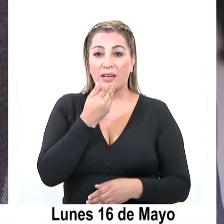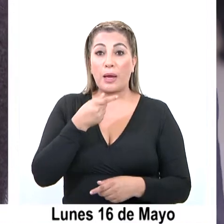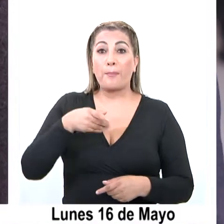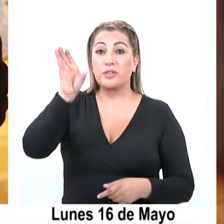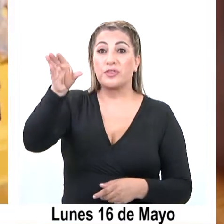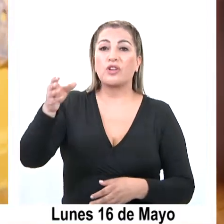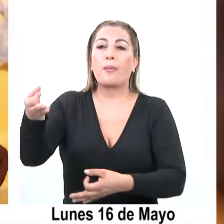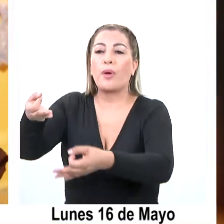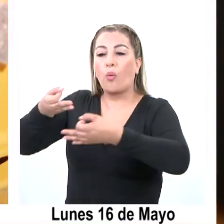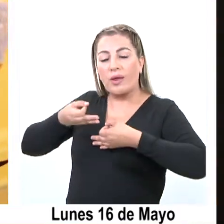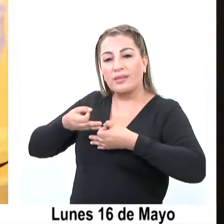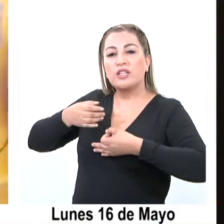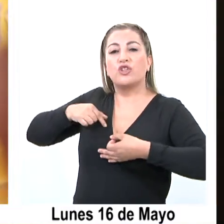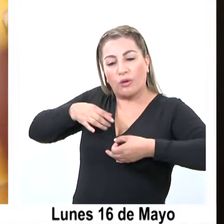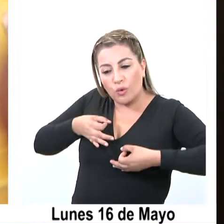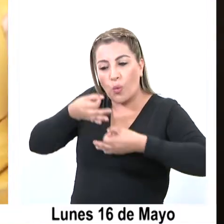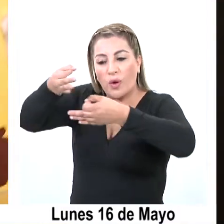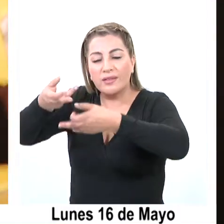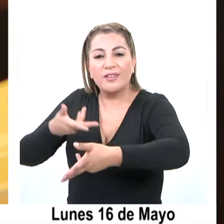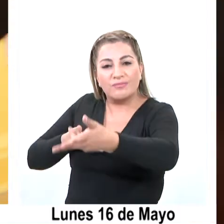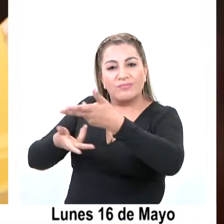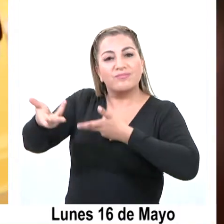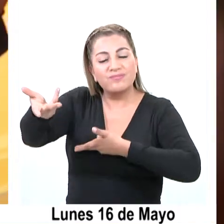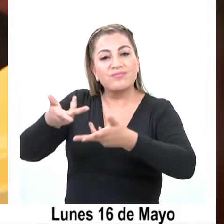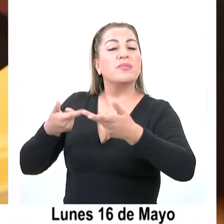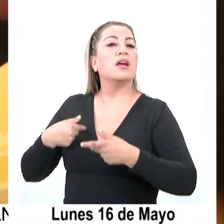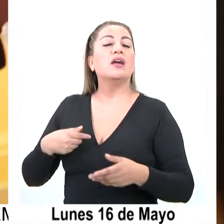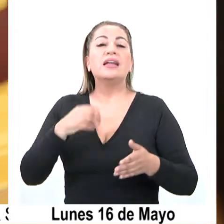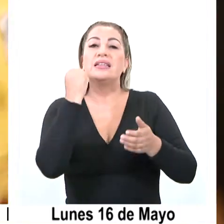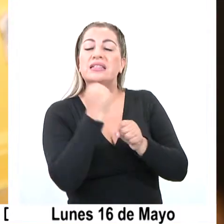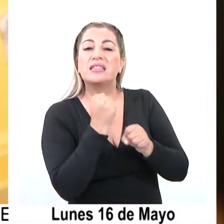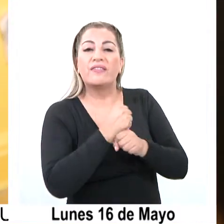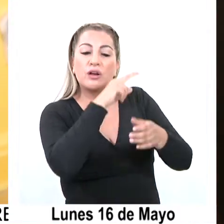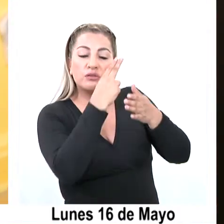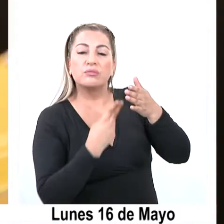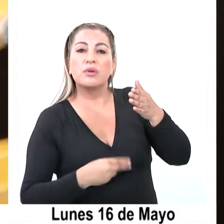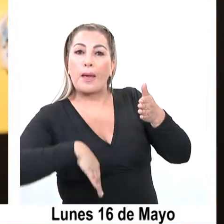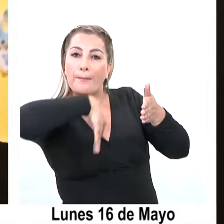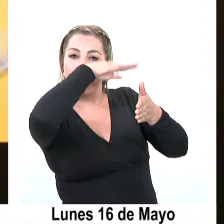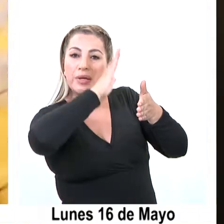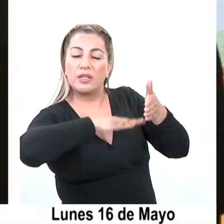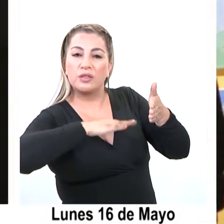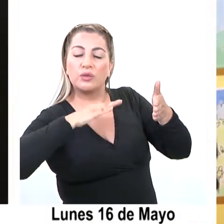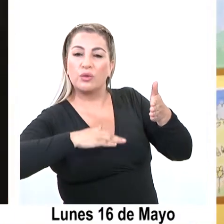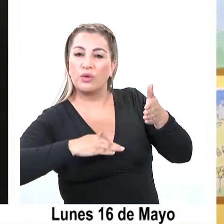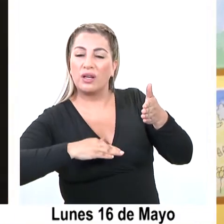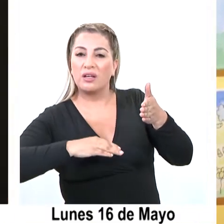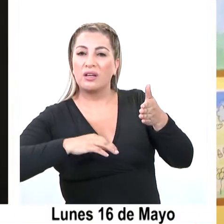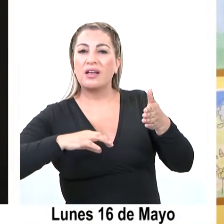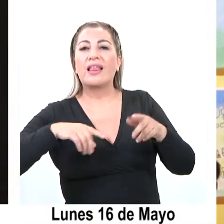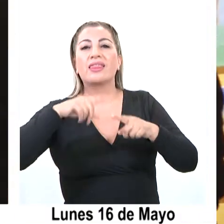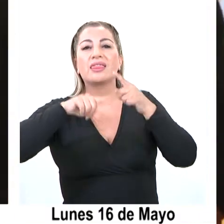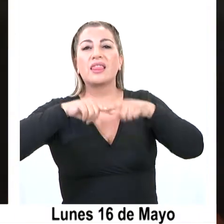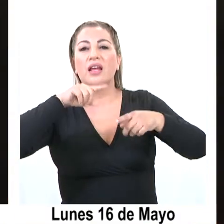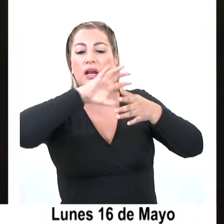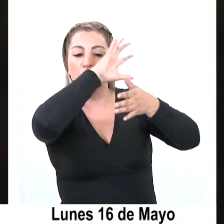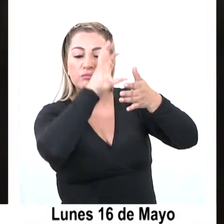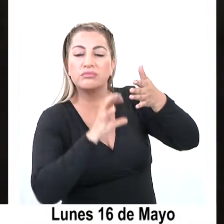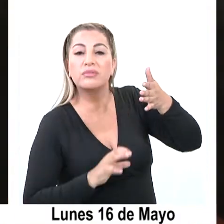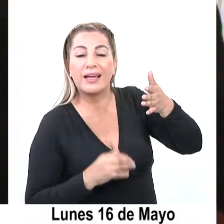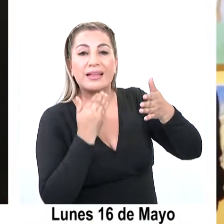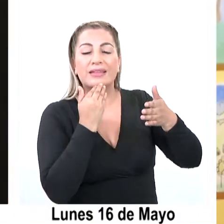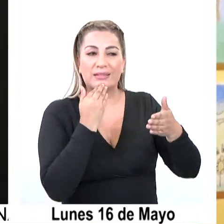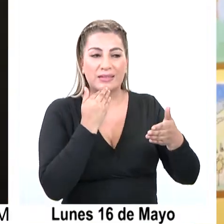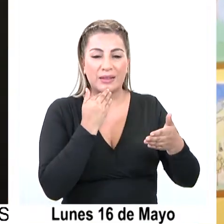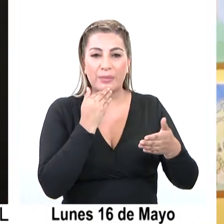retroalimentación. Las obras se realizaron a partir de las pinturas Lección de Geografía de Alfredo Valenzuela y